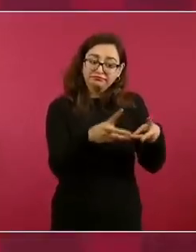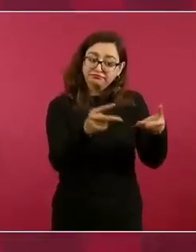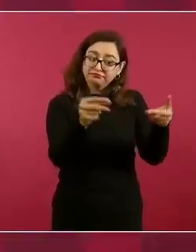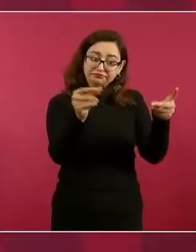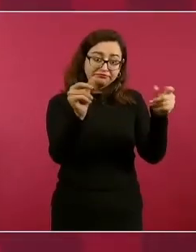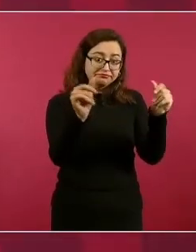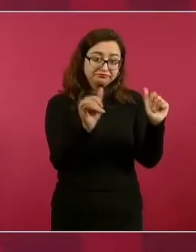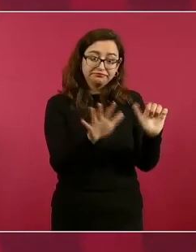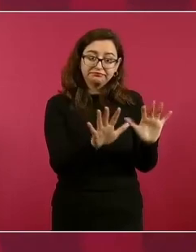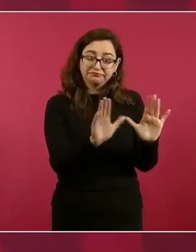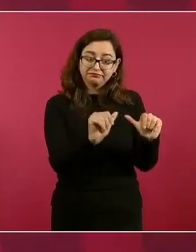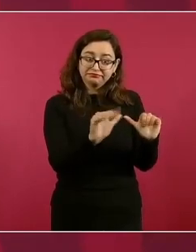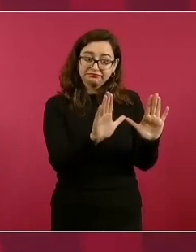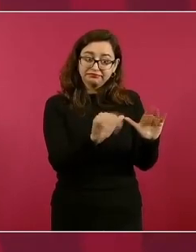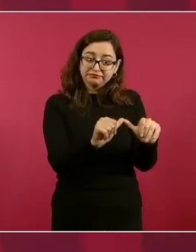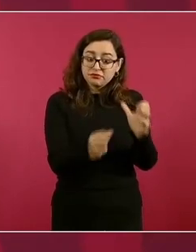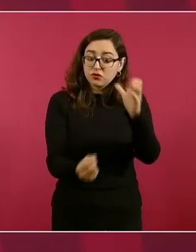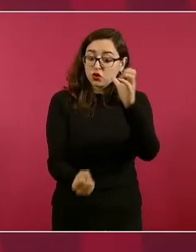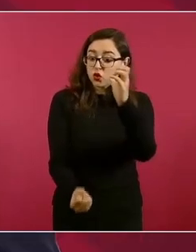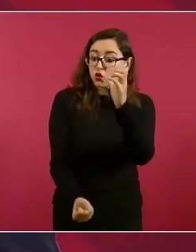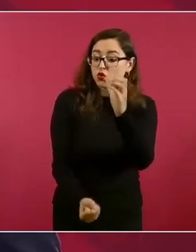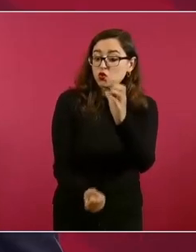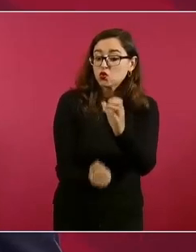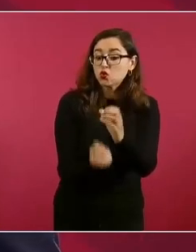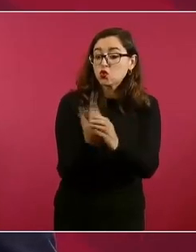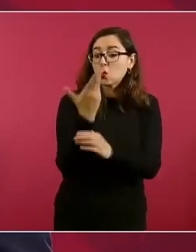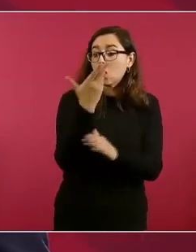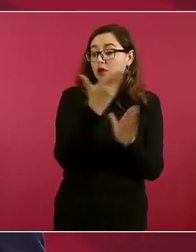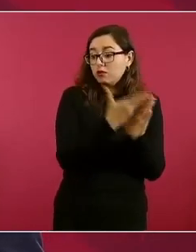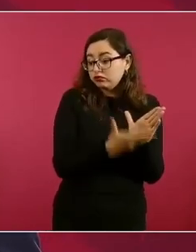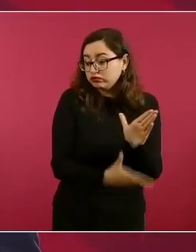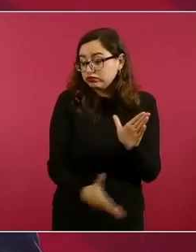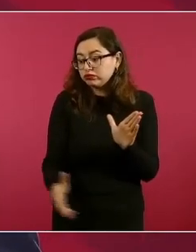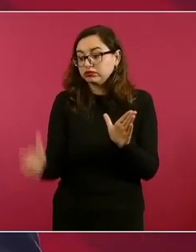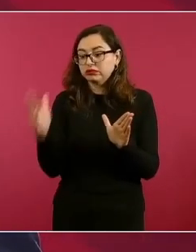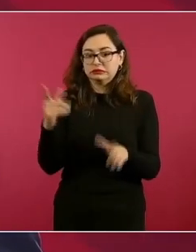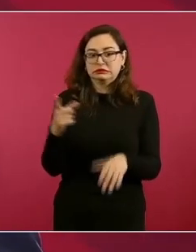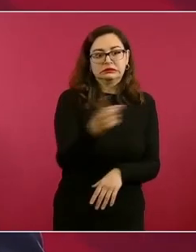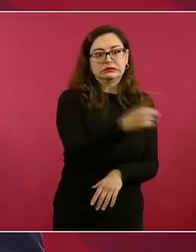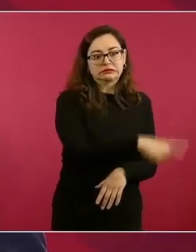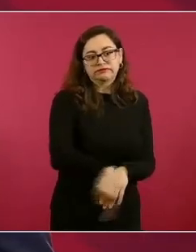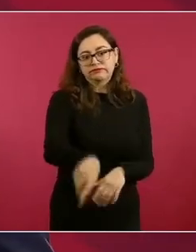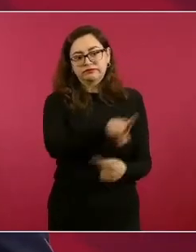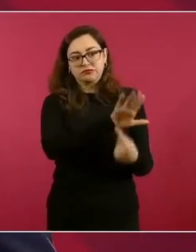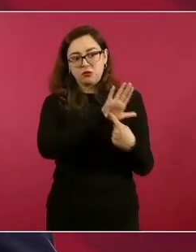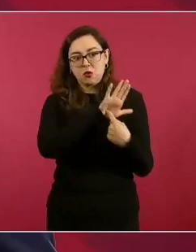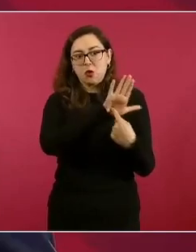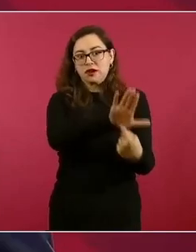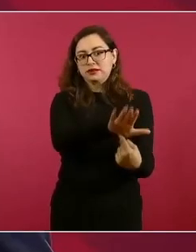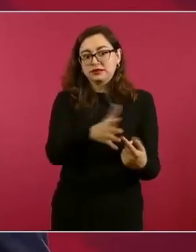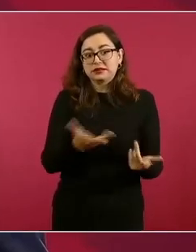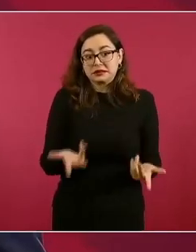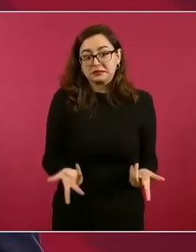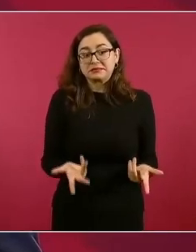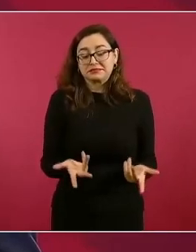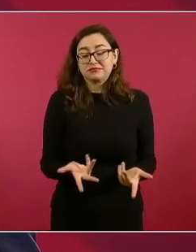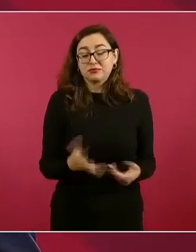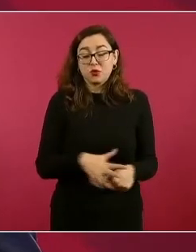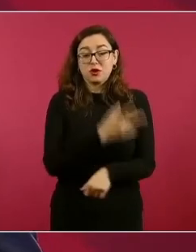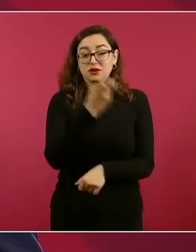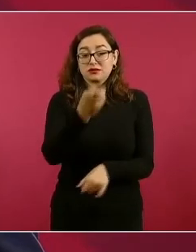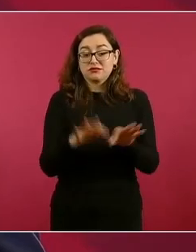de lo nuevo. Por eso hablamos de transformación,